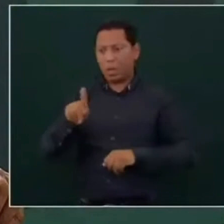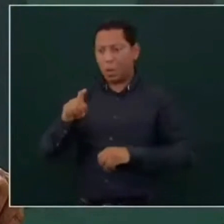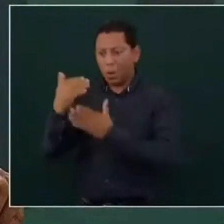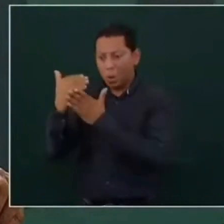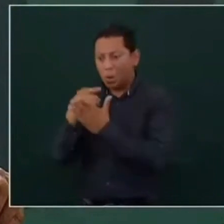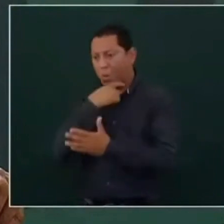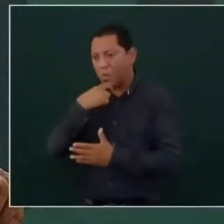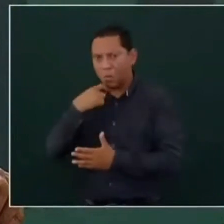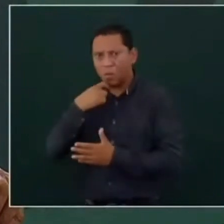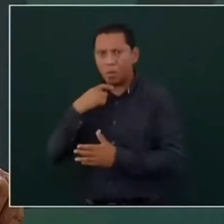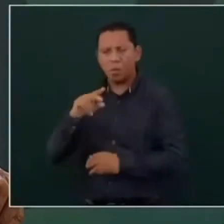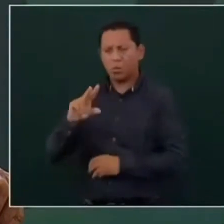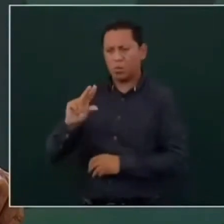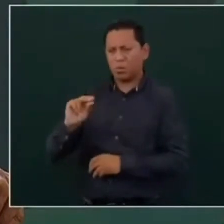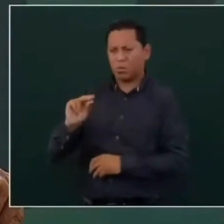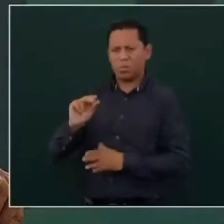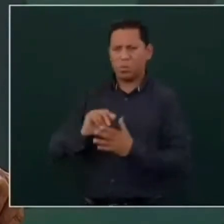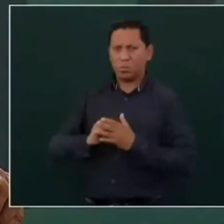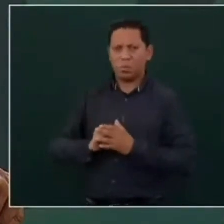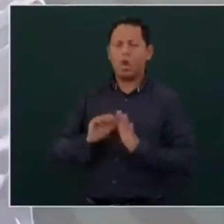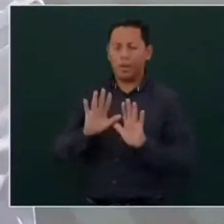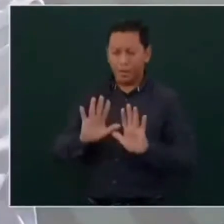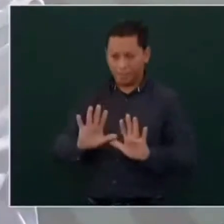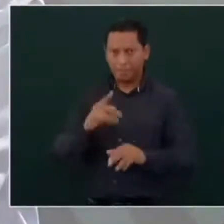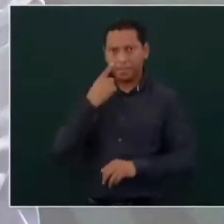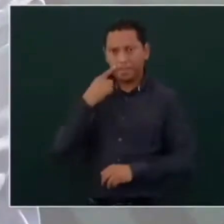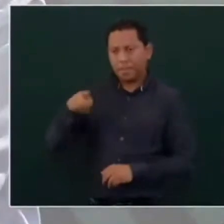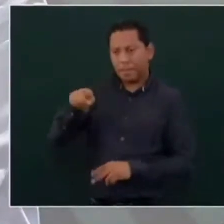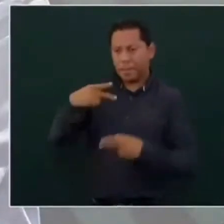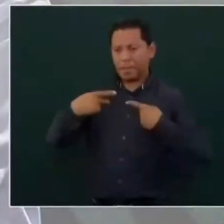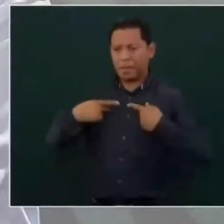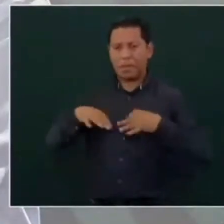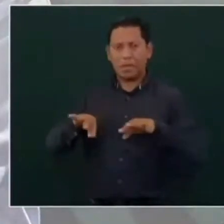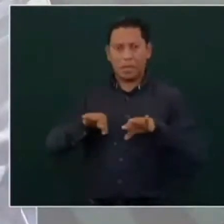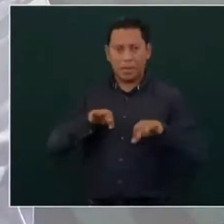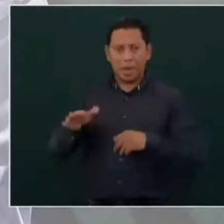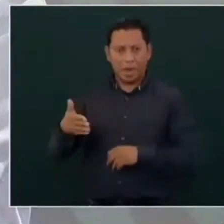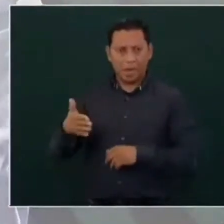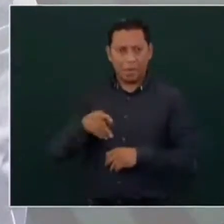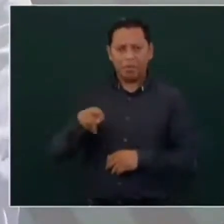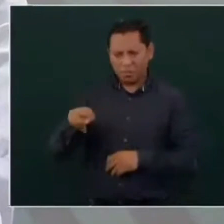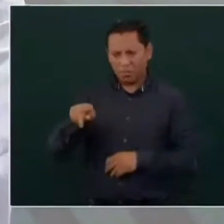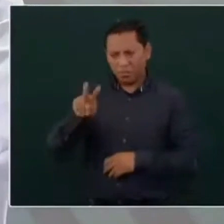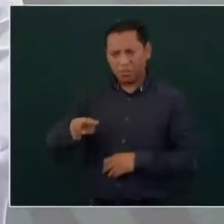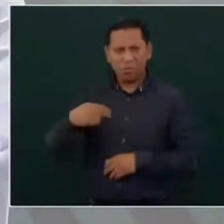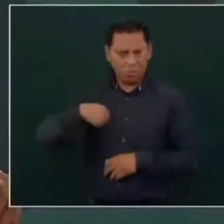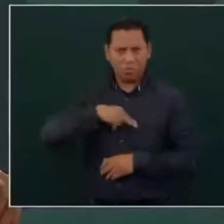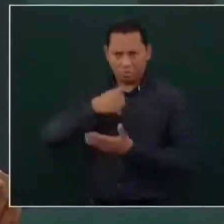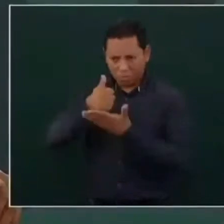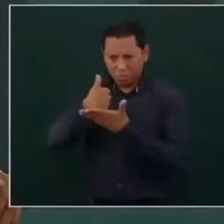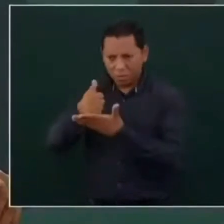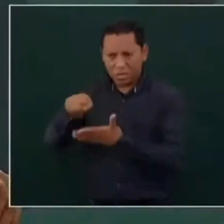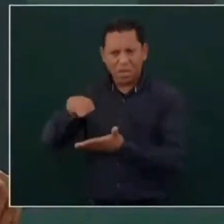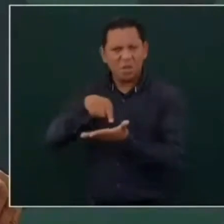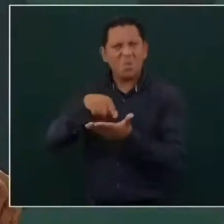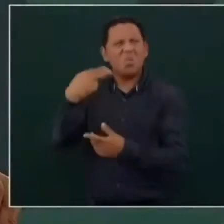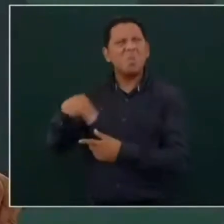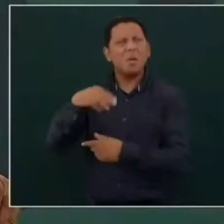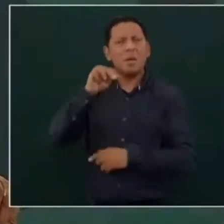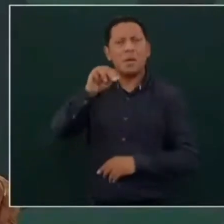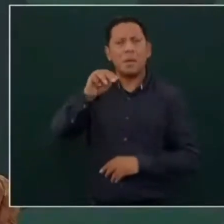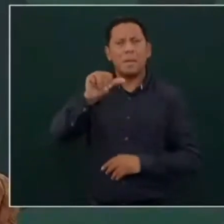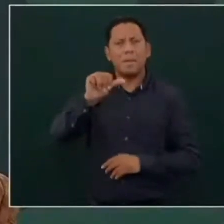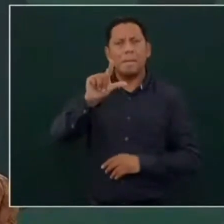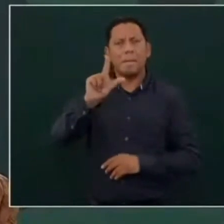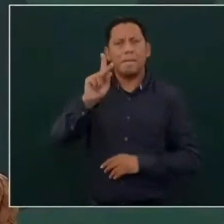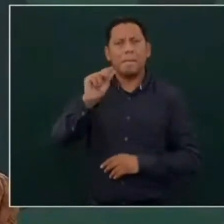Y sí, vamos a ver y vamos a ayudar a los pescadores. Ahí en ese embalse, en Malpaso, es en el